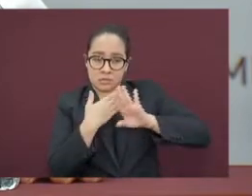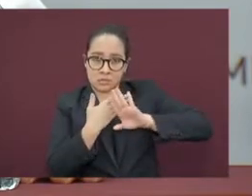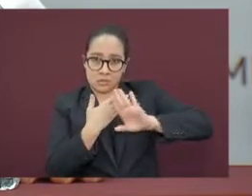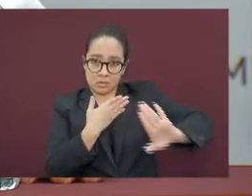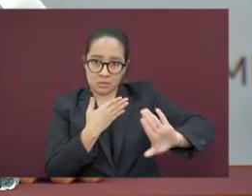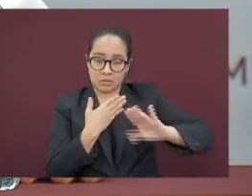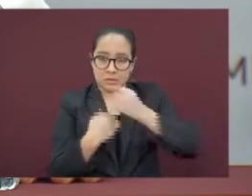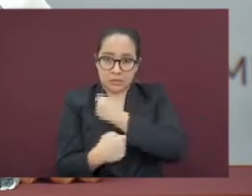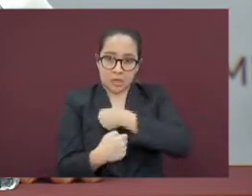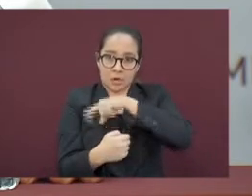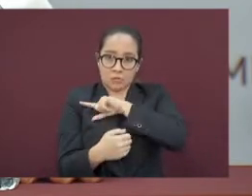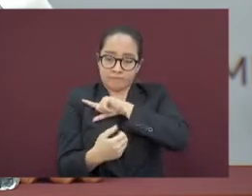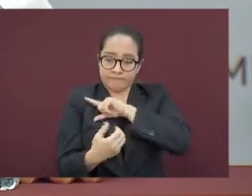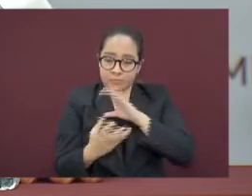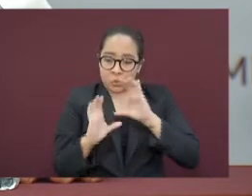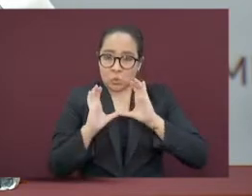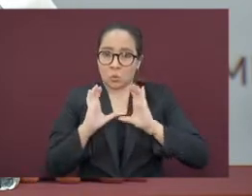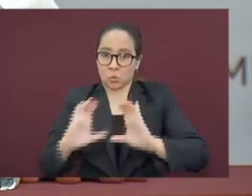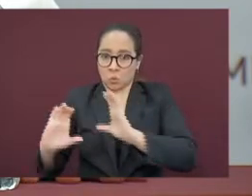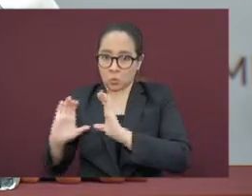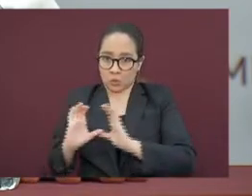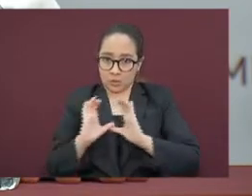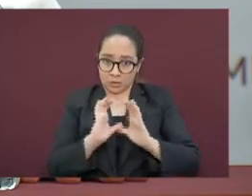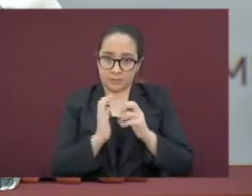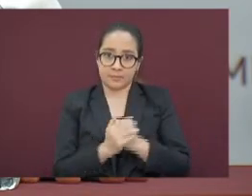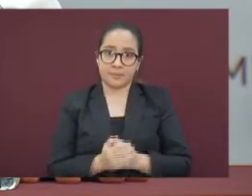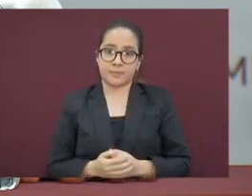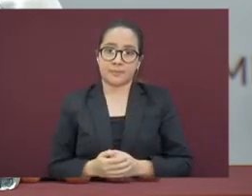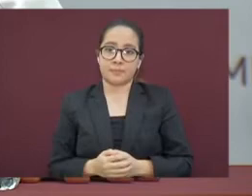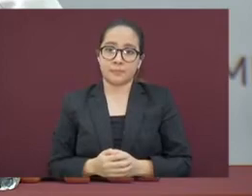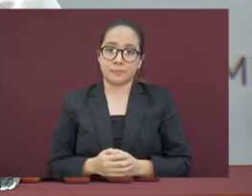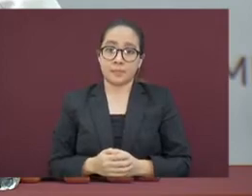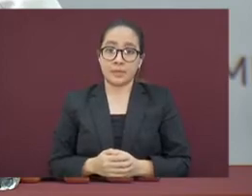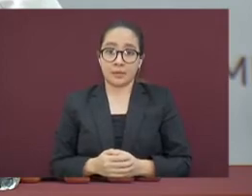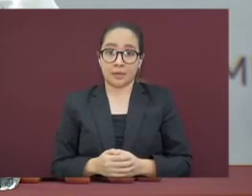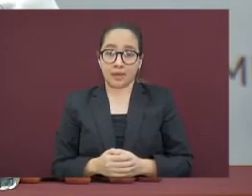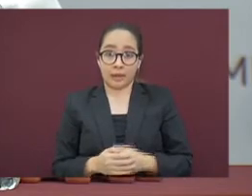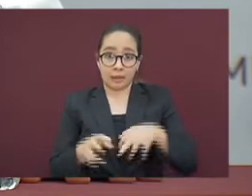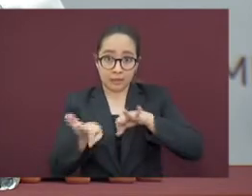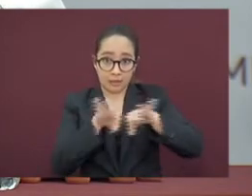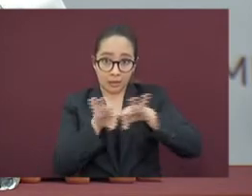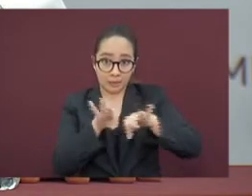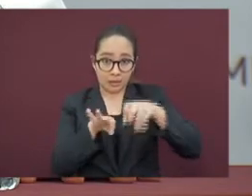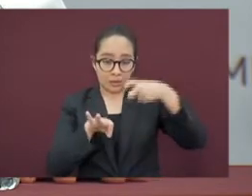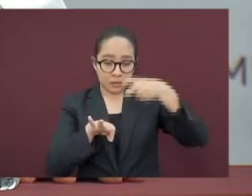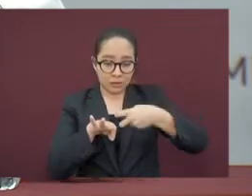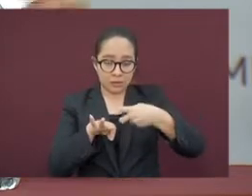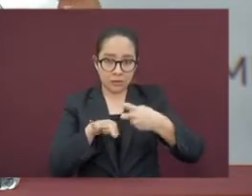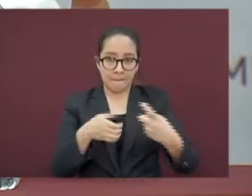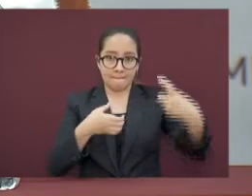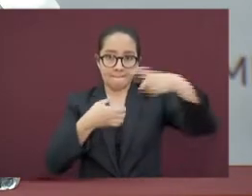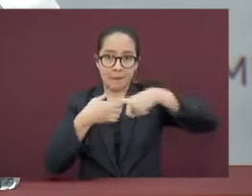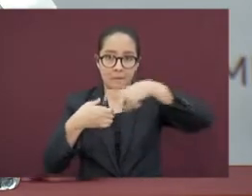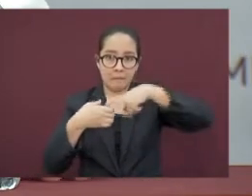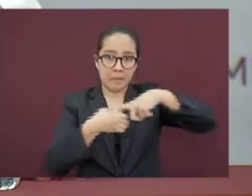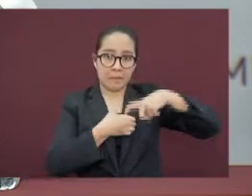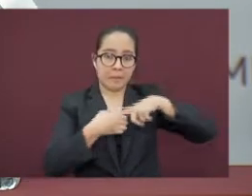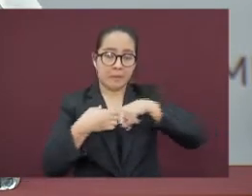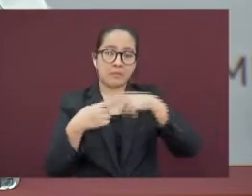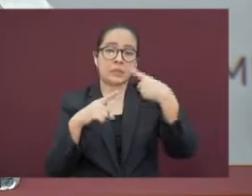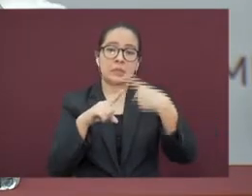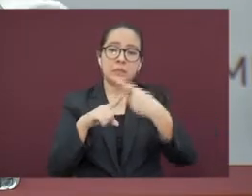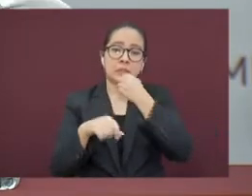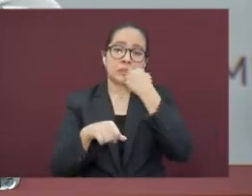a la salud. Y en este trabajo se suman las demás secretarías de este gobierno,